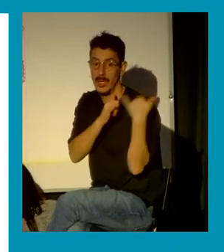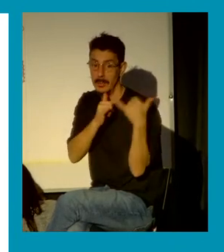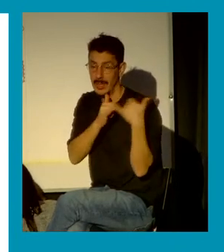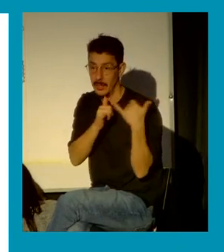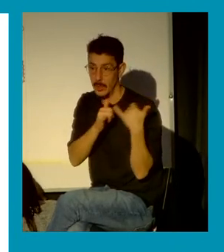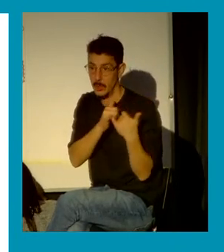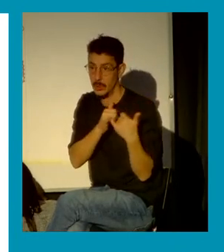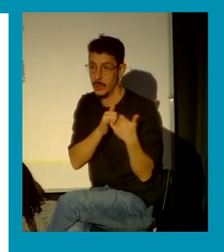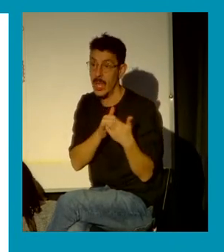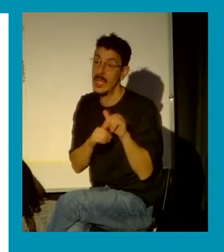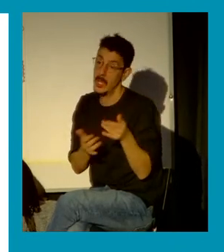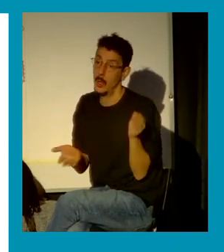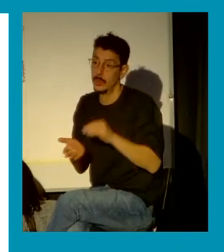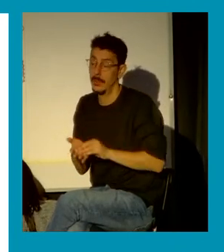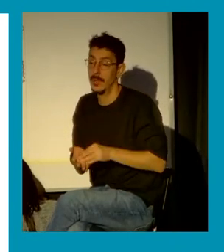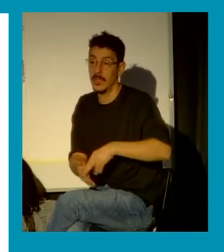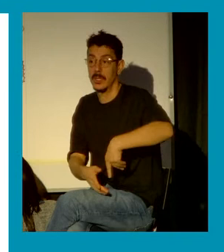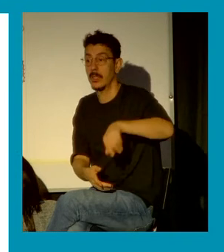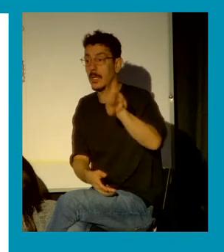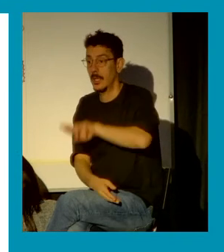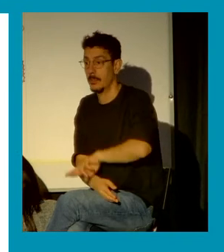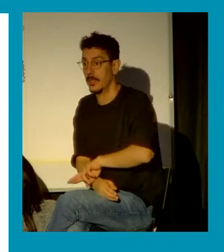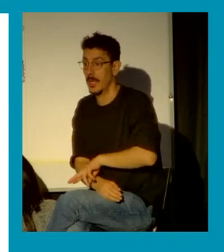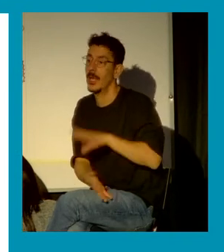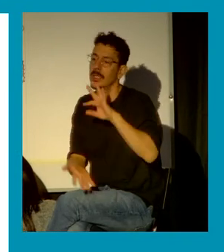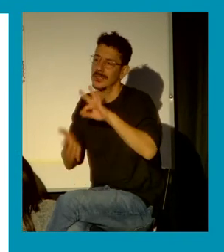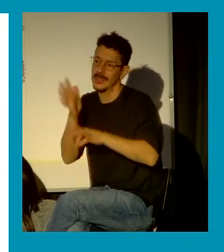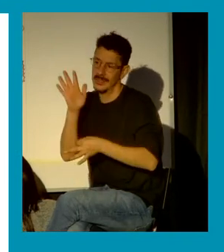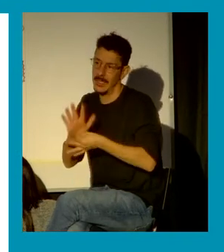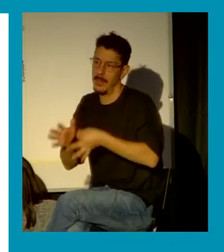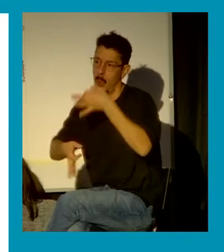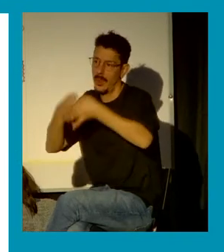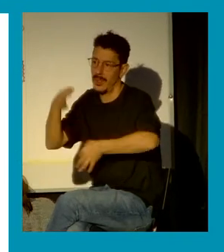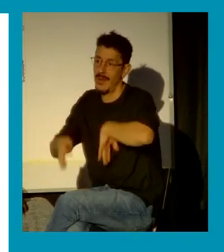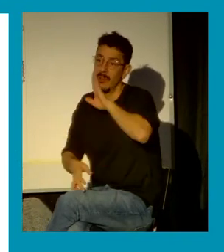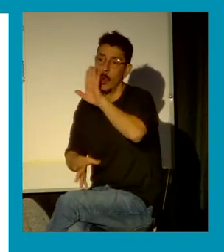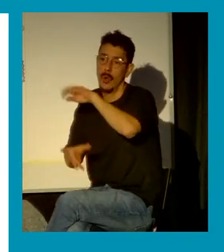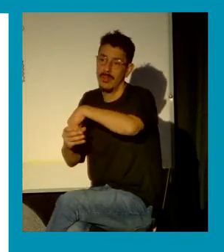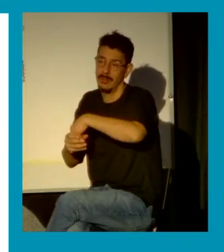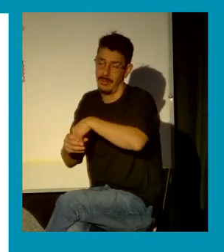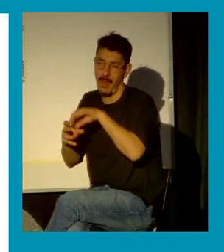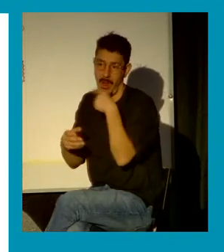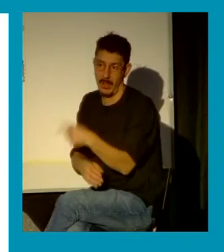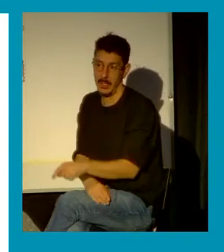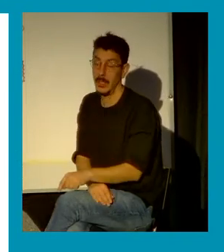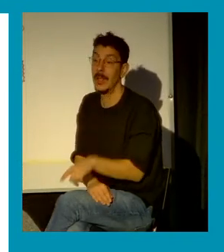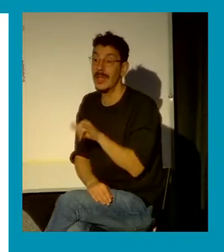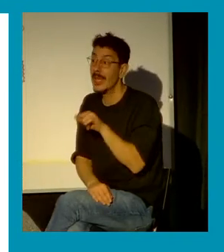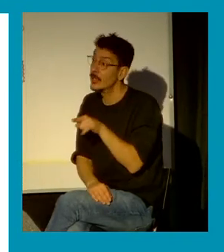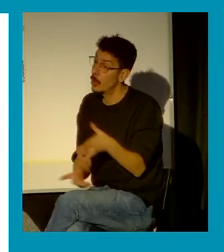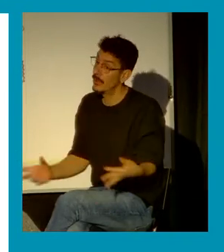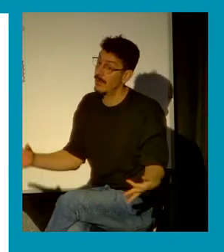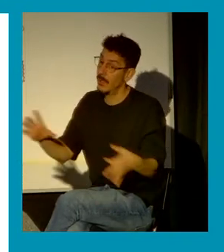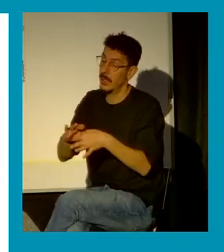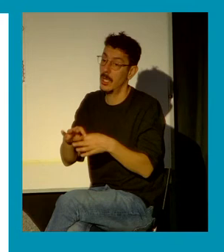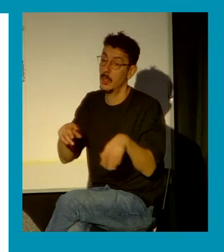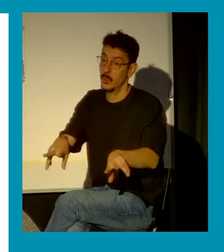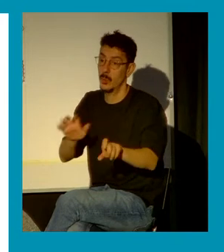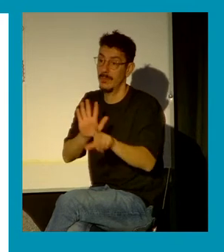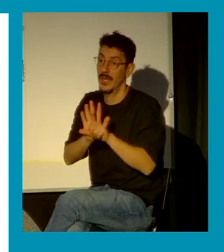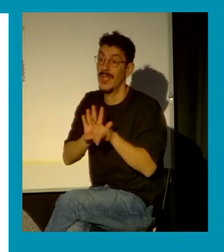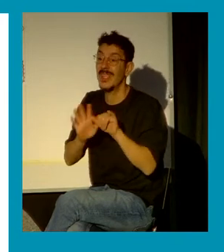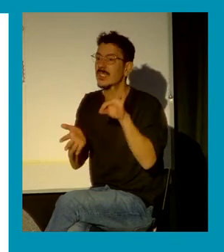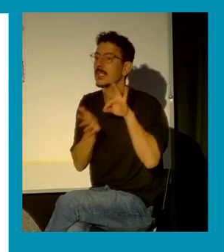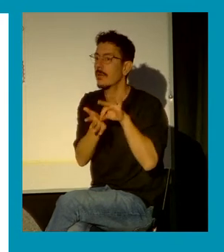y revivimos de nuevo toda la violencia con el sistema judicial y esto habrá que encajarlo también con la nueva ley y los servicios especializados